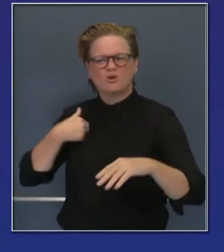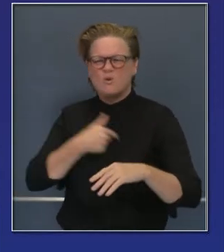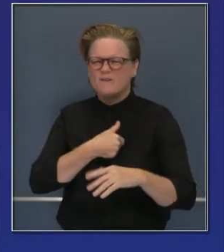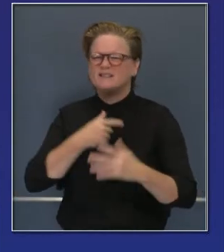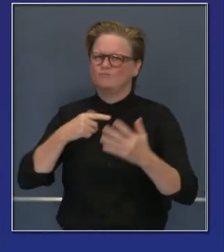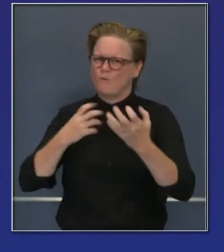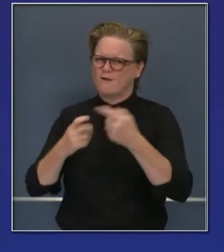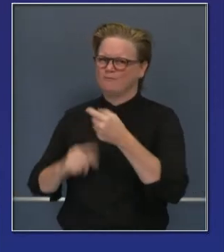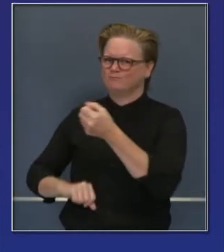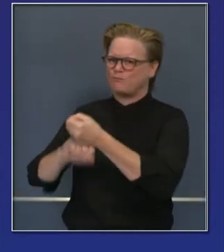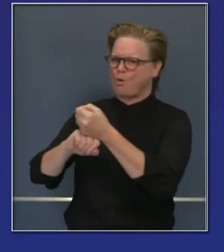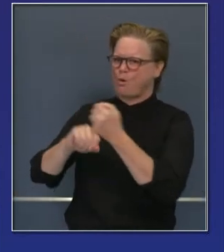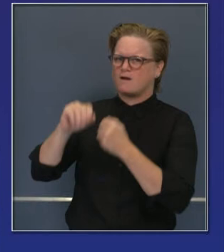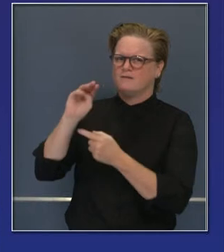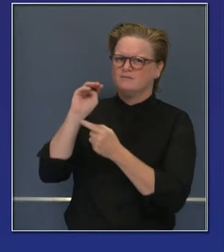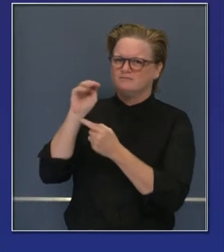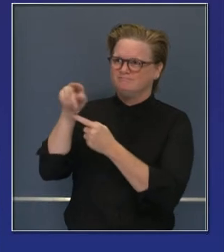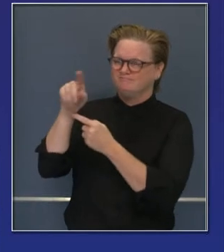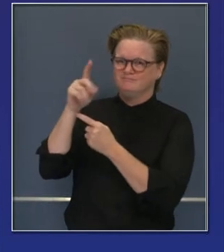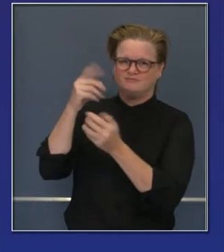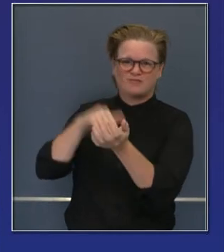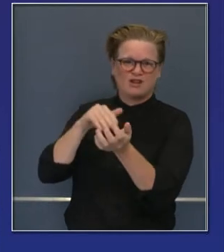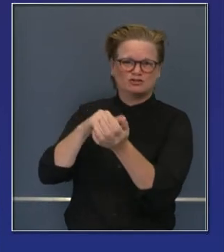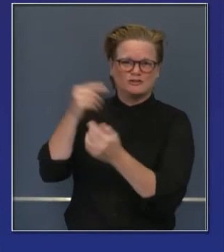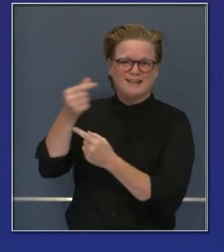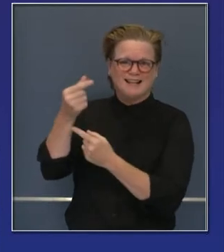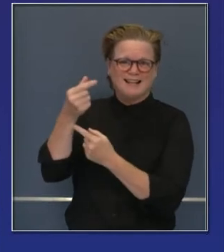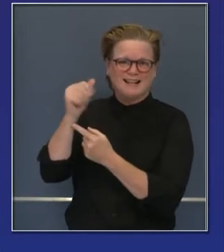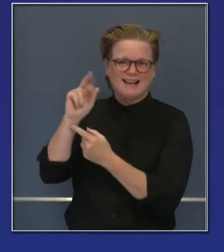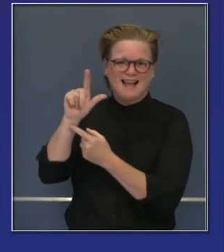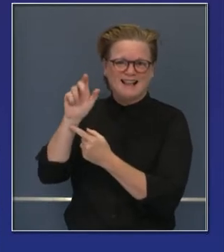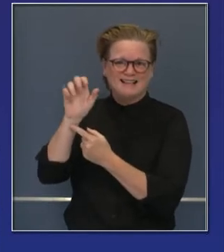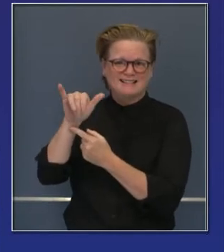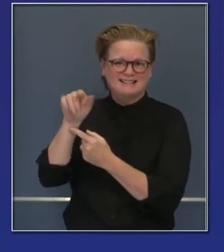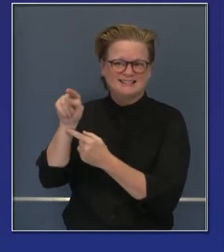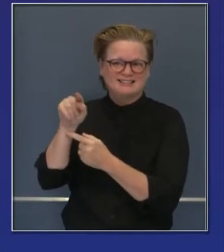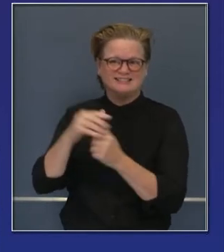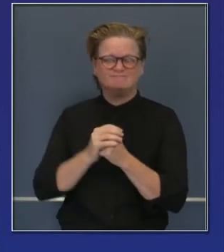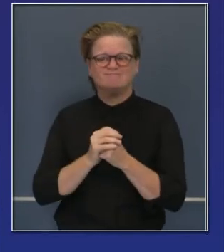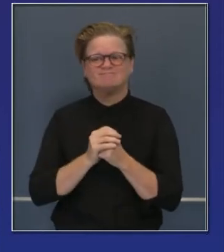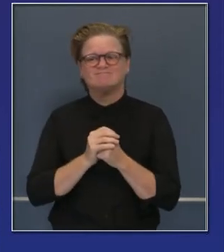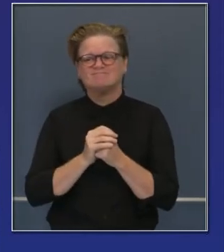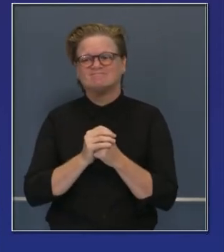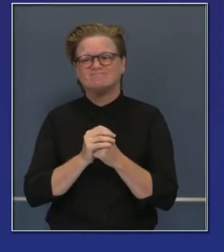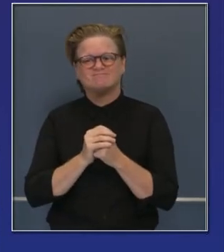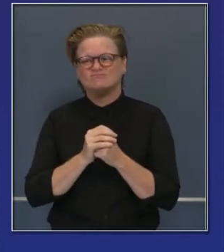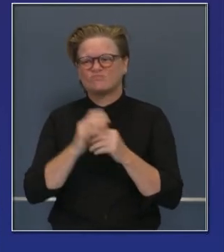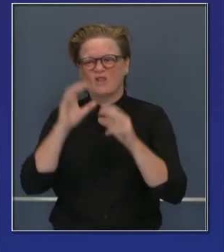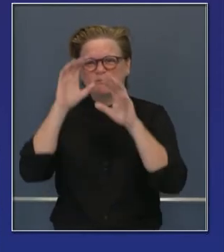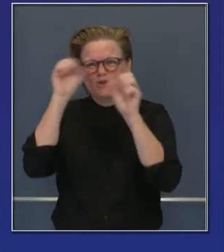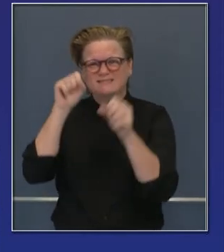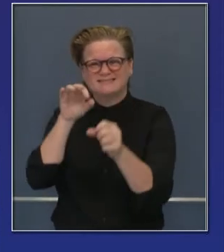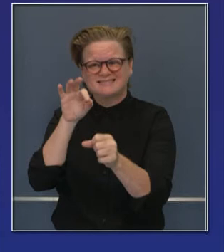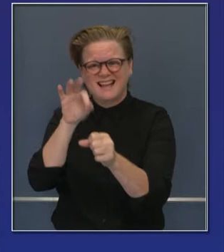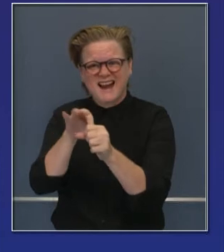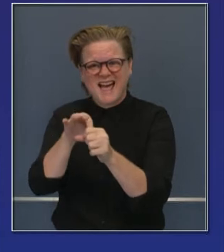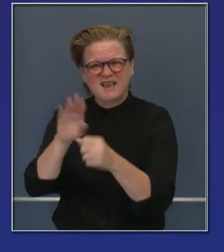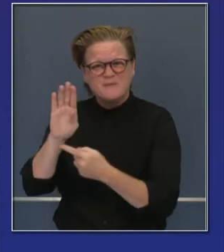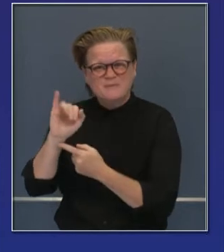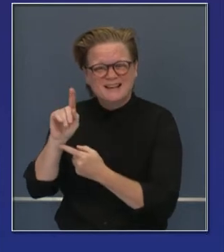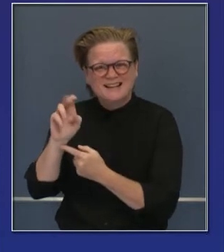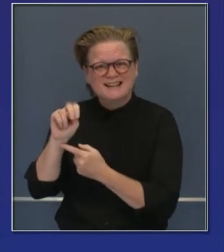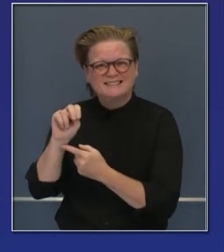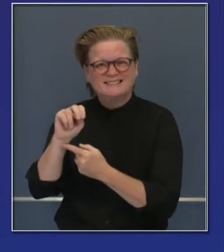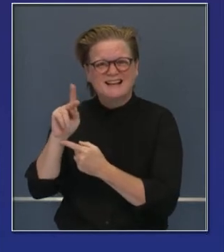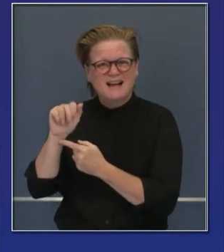nuevo comité consultorio de COVID que creó el presidente electo, Joe Biden, que,